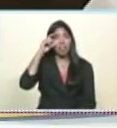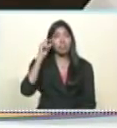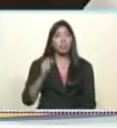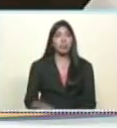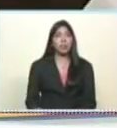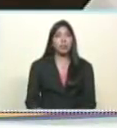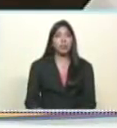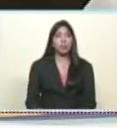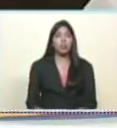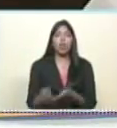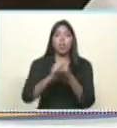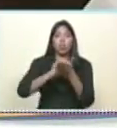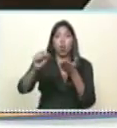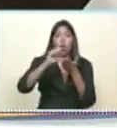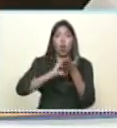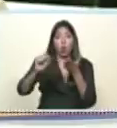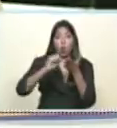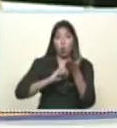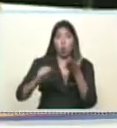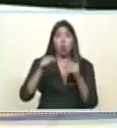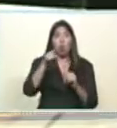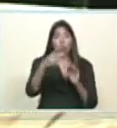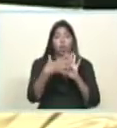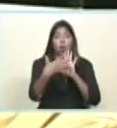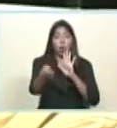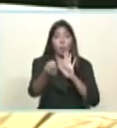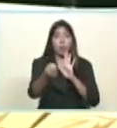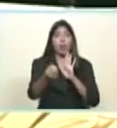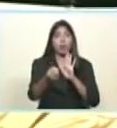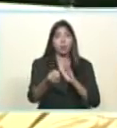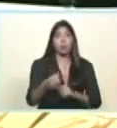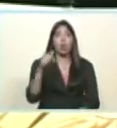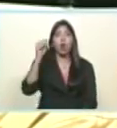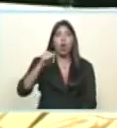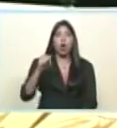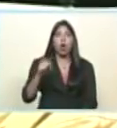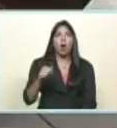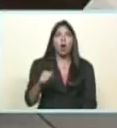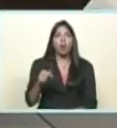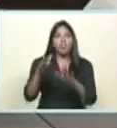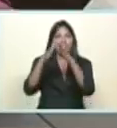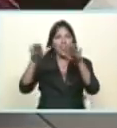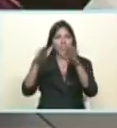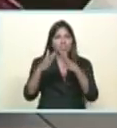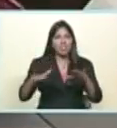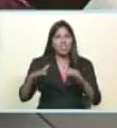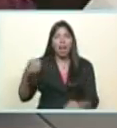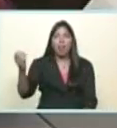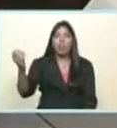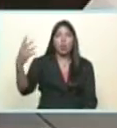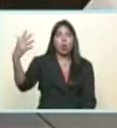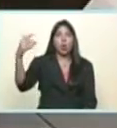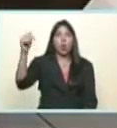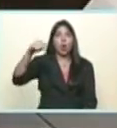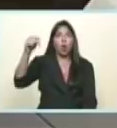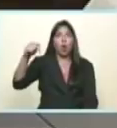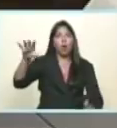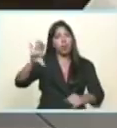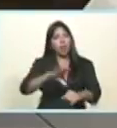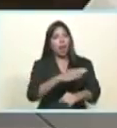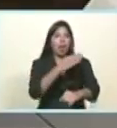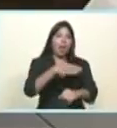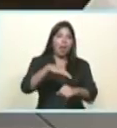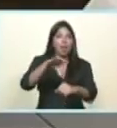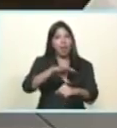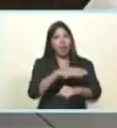anuncios que traigo. Primero de noviembre. Hoy encendemos la luz de la Navidad. Hoy llegan los cantos de Navidad